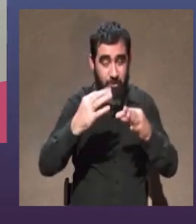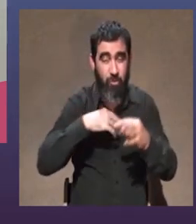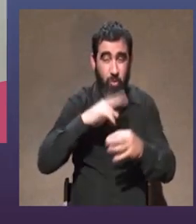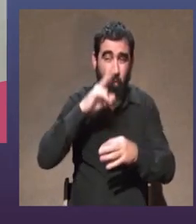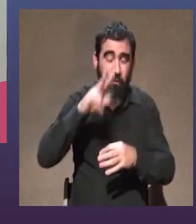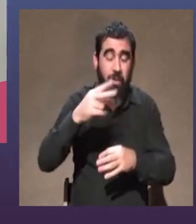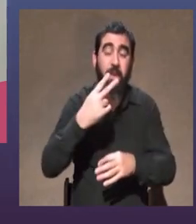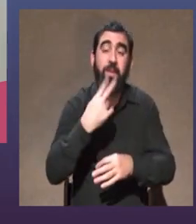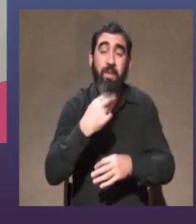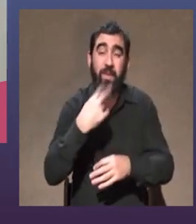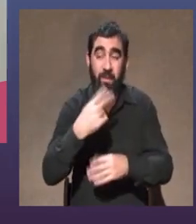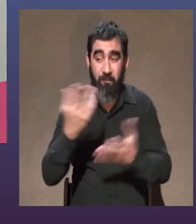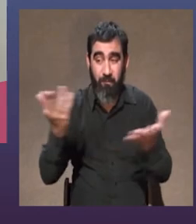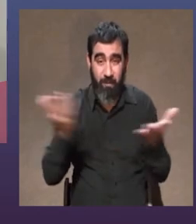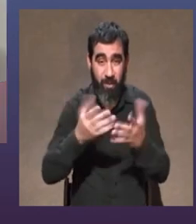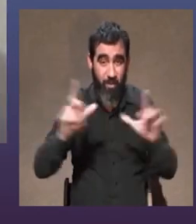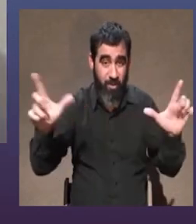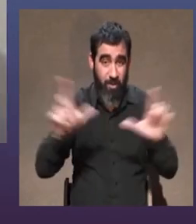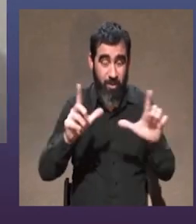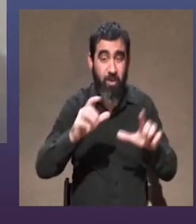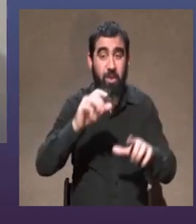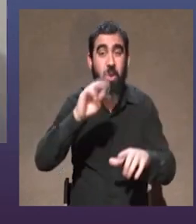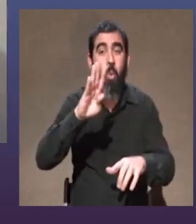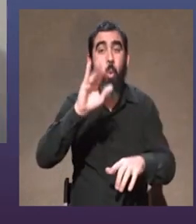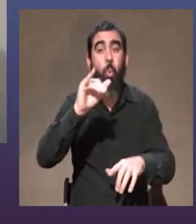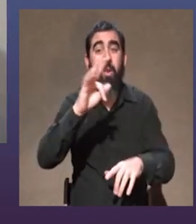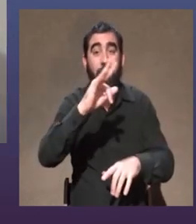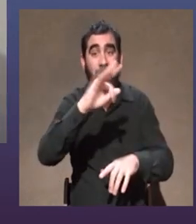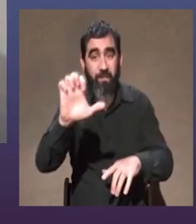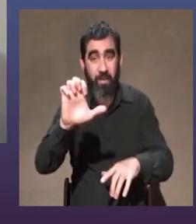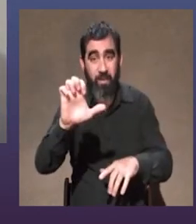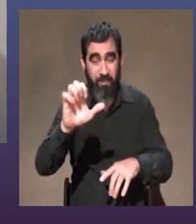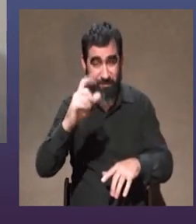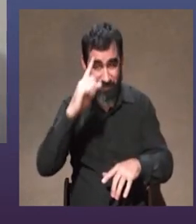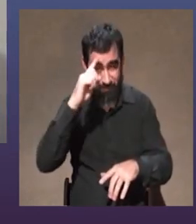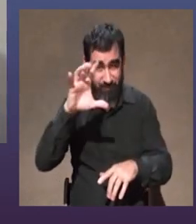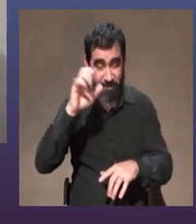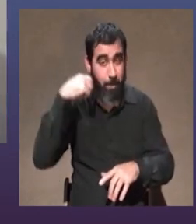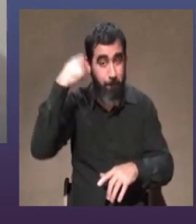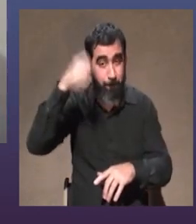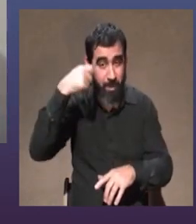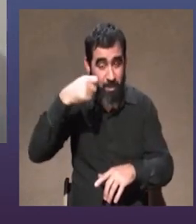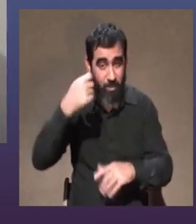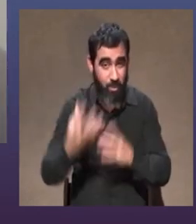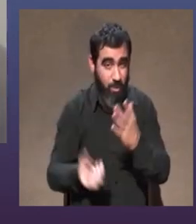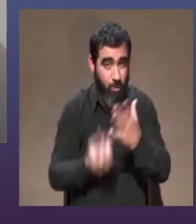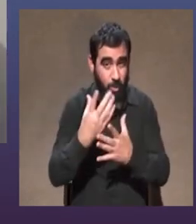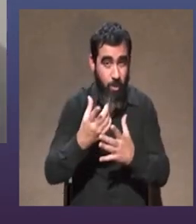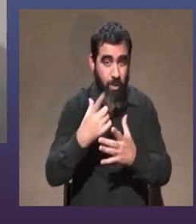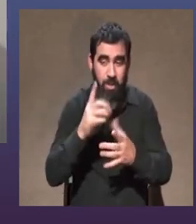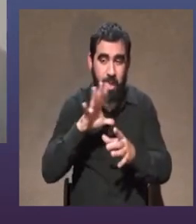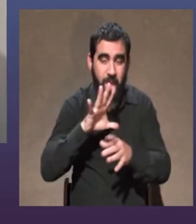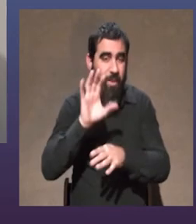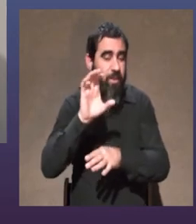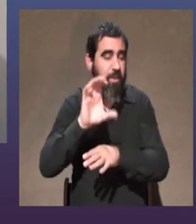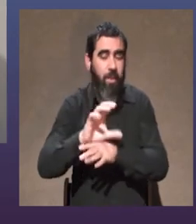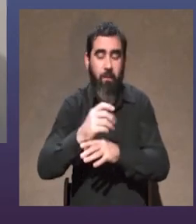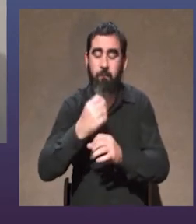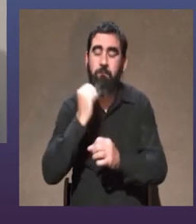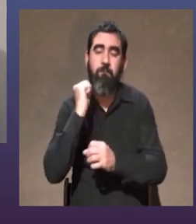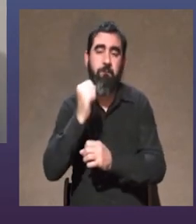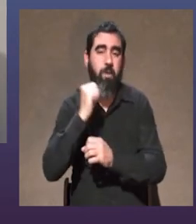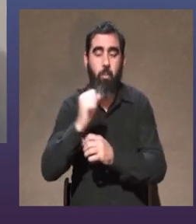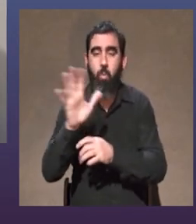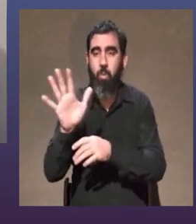otro día veía en Netflix en estas cosas veía The Wife una película donde está Glenn Close y es una clase de